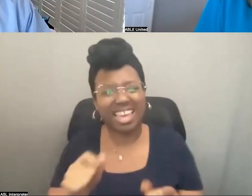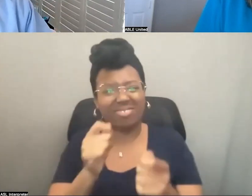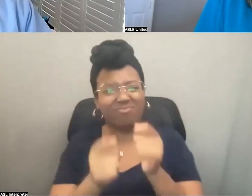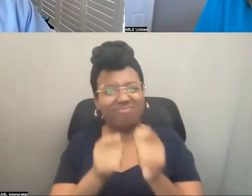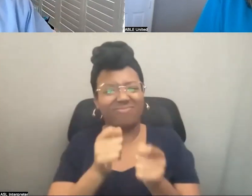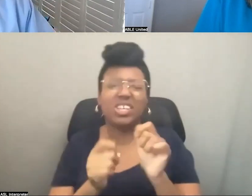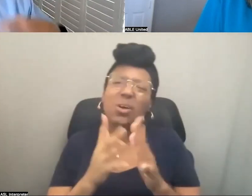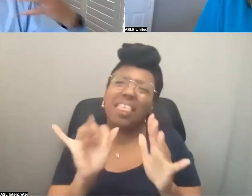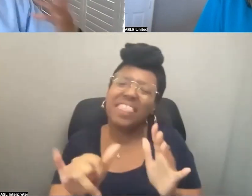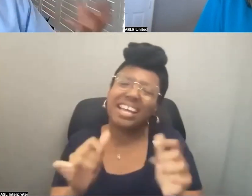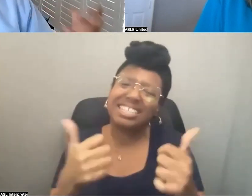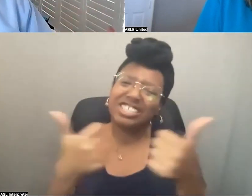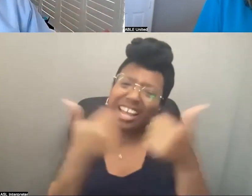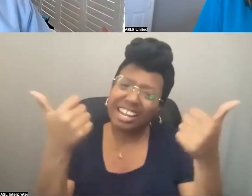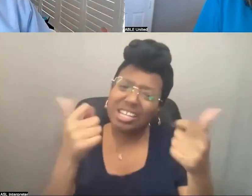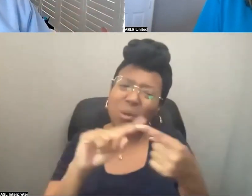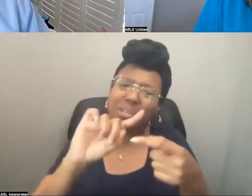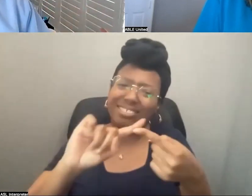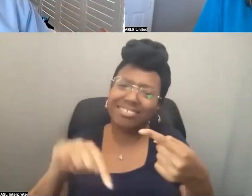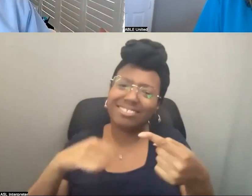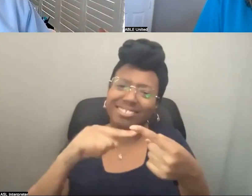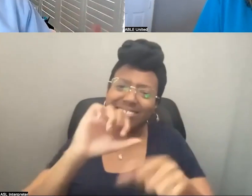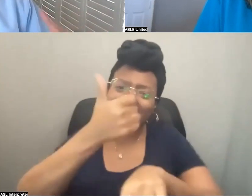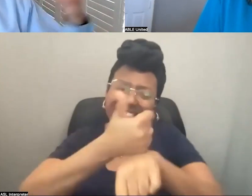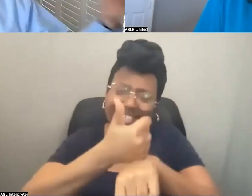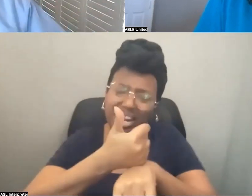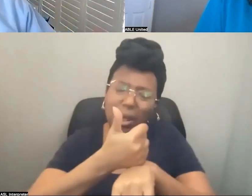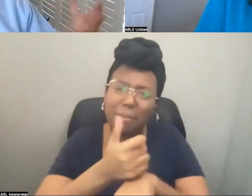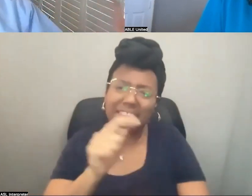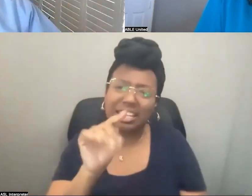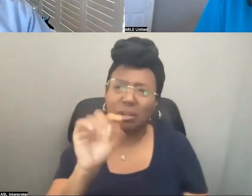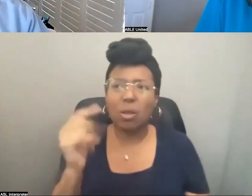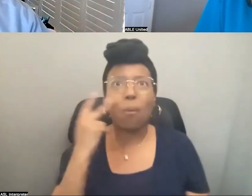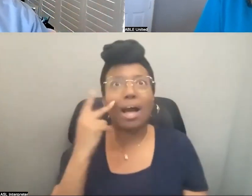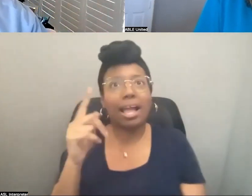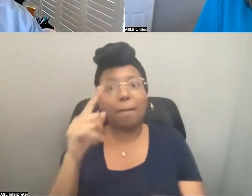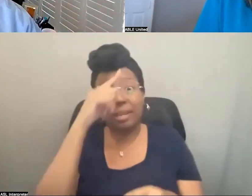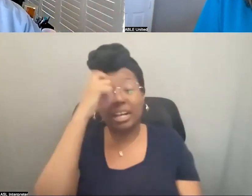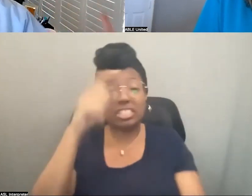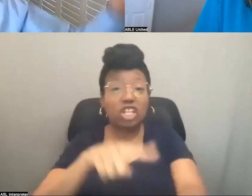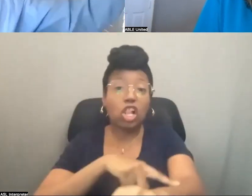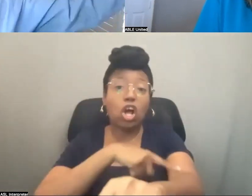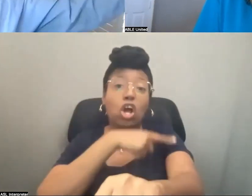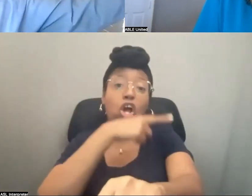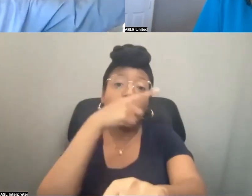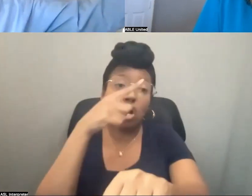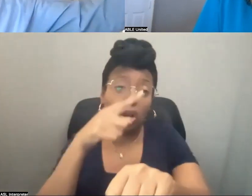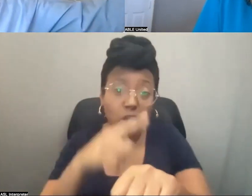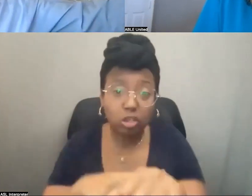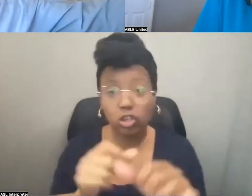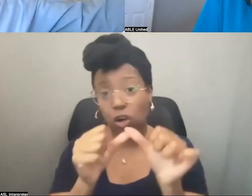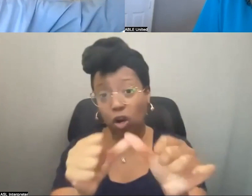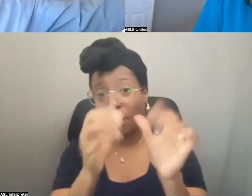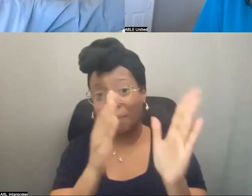Ese es el reto en realidad en hacer el borrador porque es un plan de tan largo plazo que tenemos que tratar de